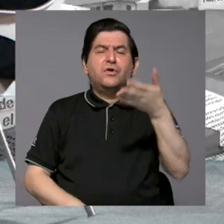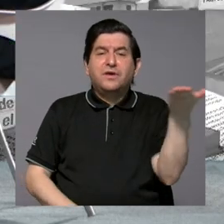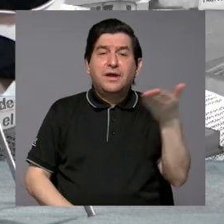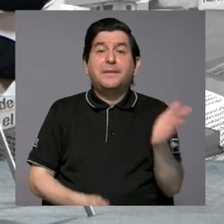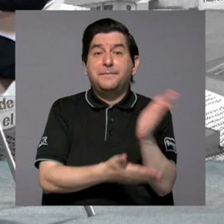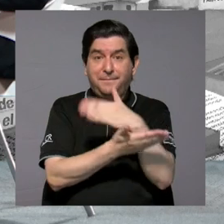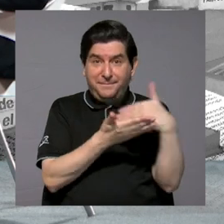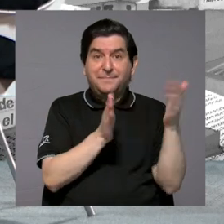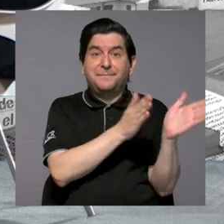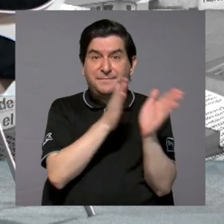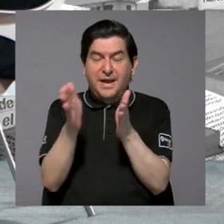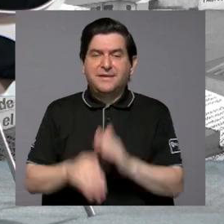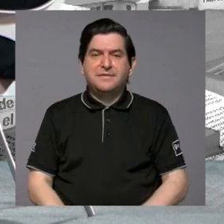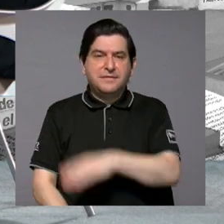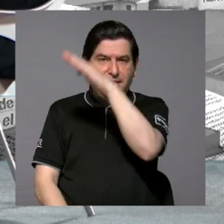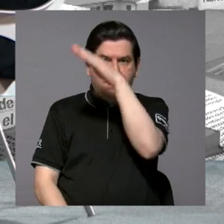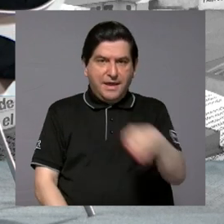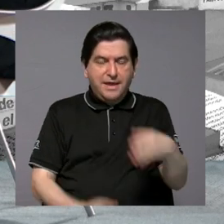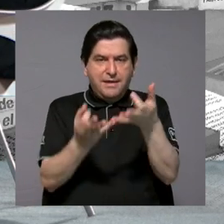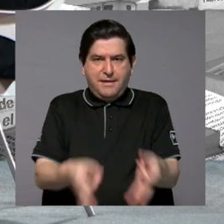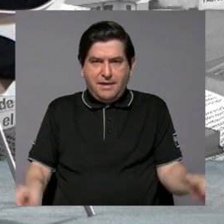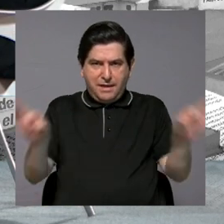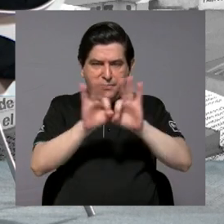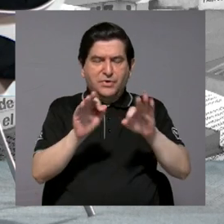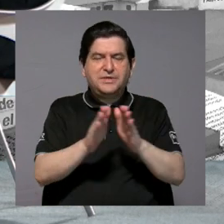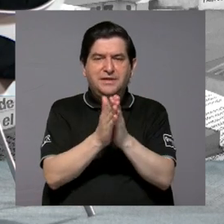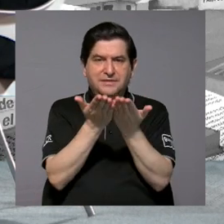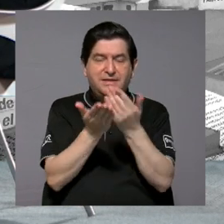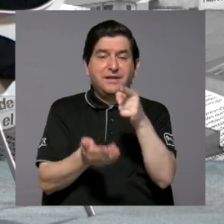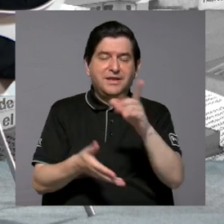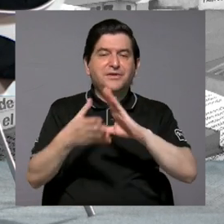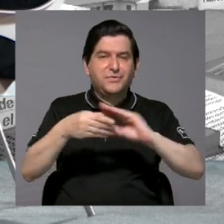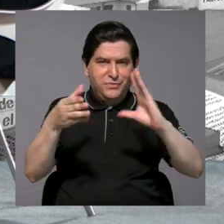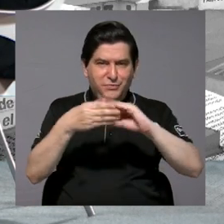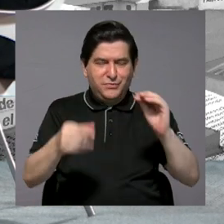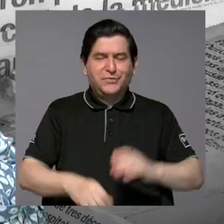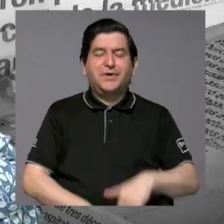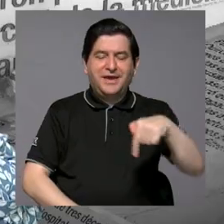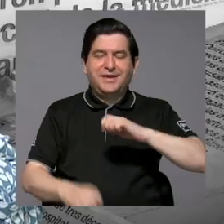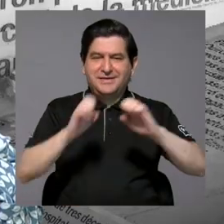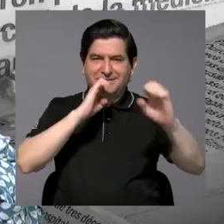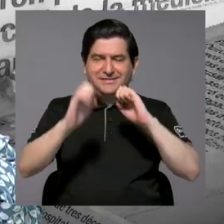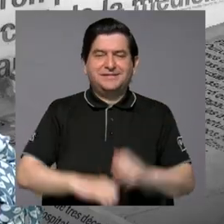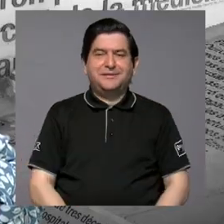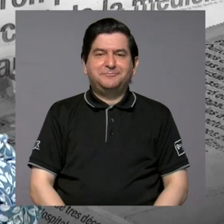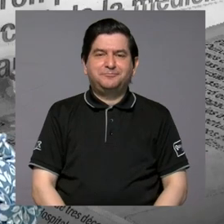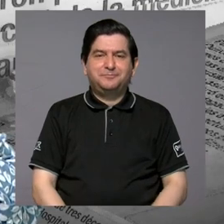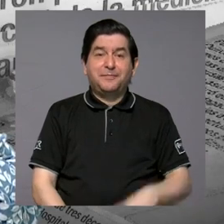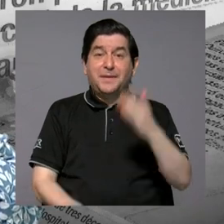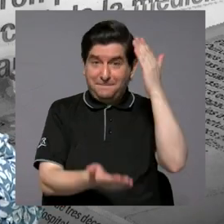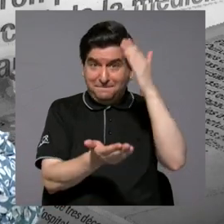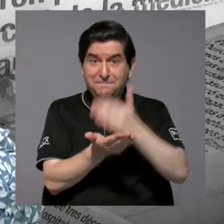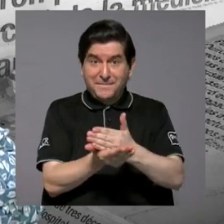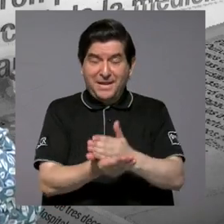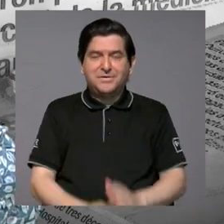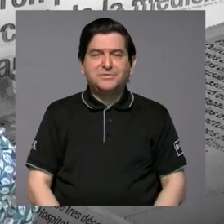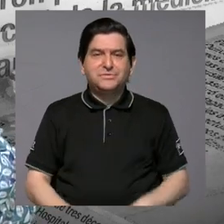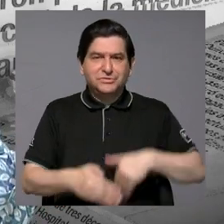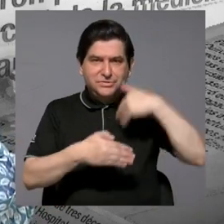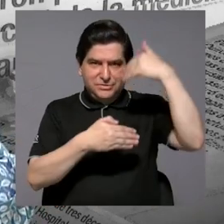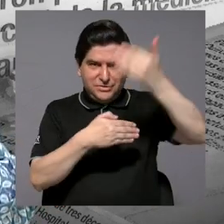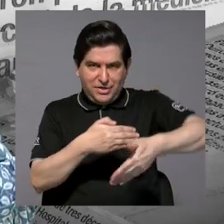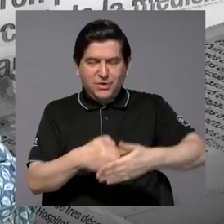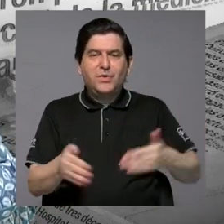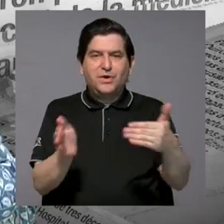de la planificación y es un eje muy importante del libro que usted comenta para esta entrevista. Vamos a hacer aquí una pausa y enseguida